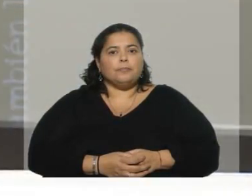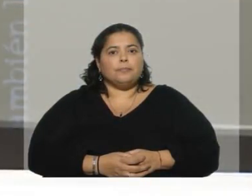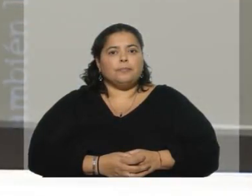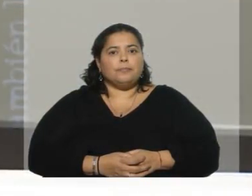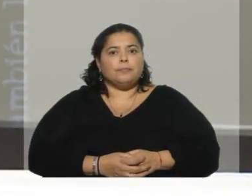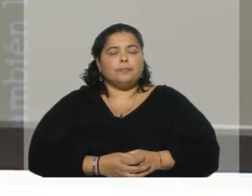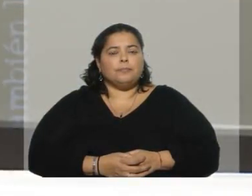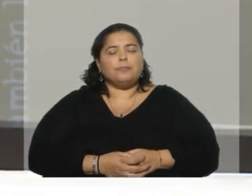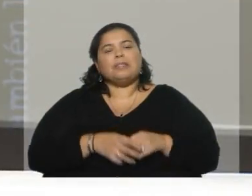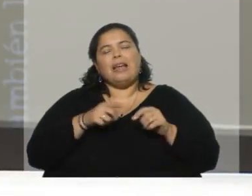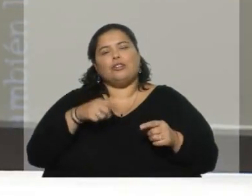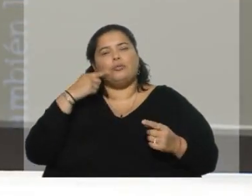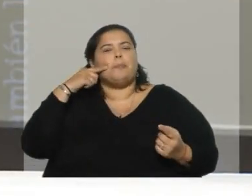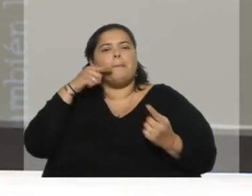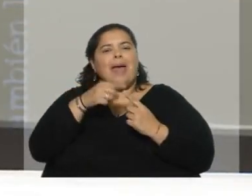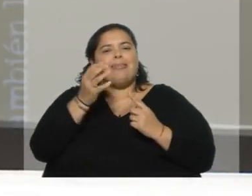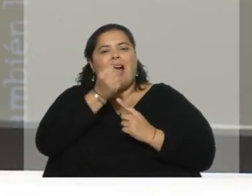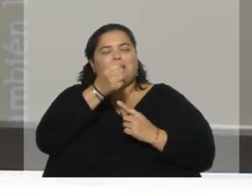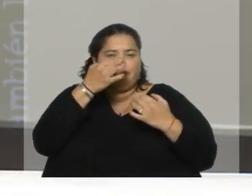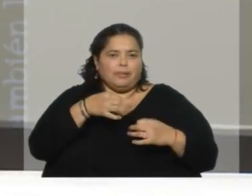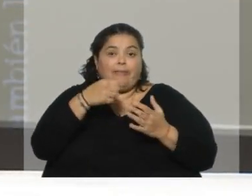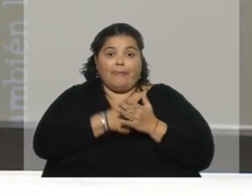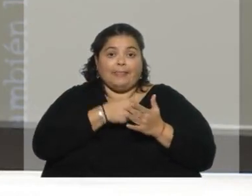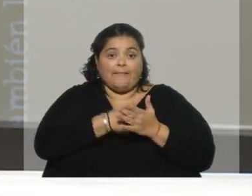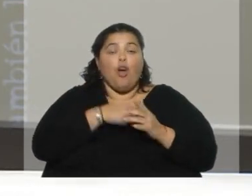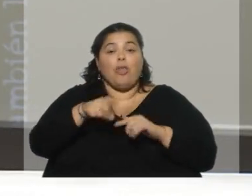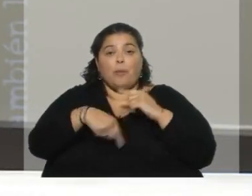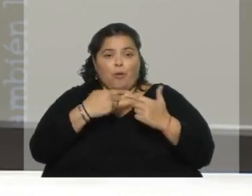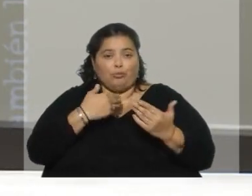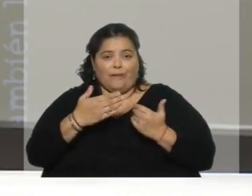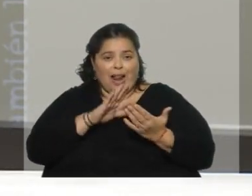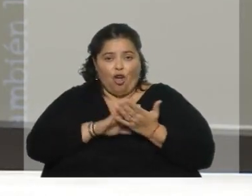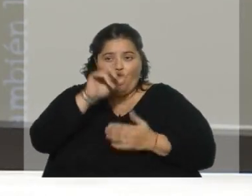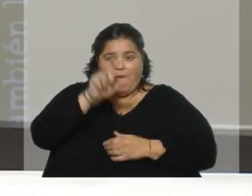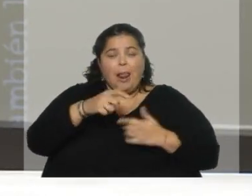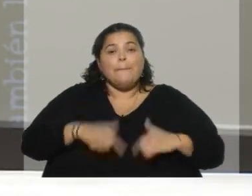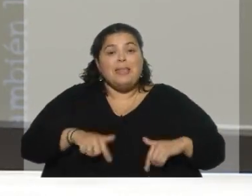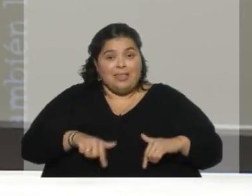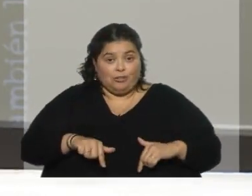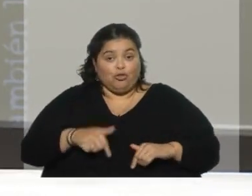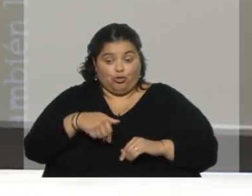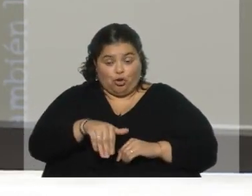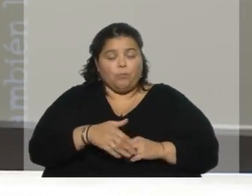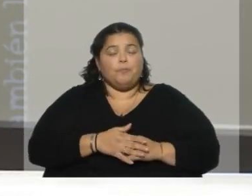Bueno, metas desafiantes, ¿no? Ya lo decía el director, lo vamos a estar conversando con el Ministro en minutos nada más. Las industrias, sin duda